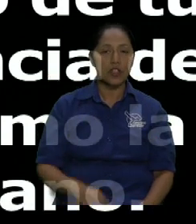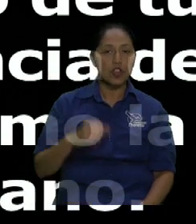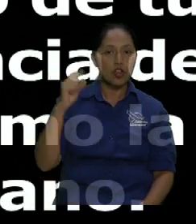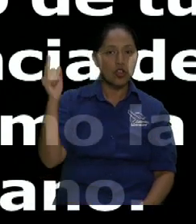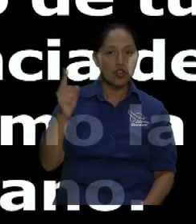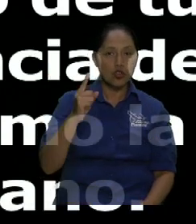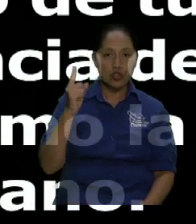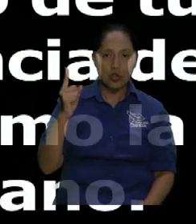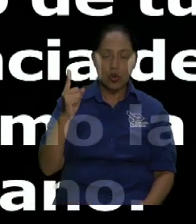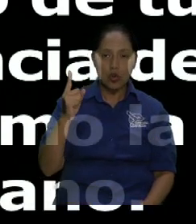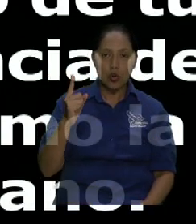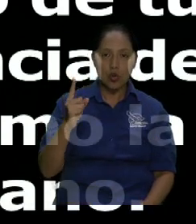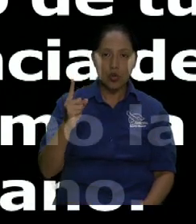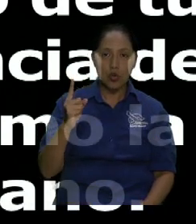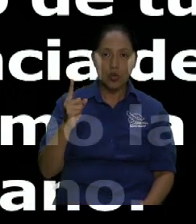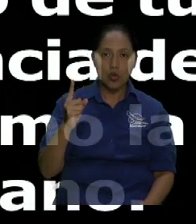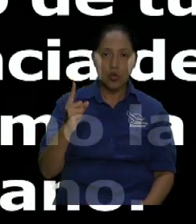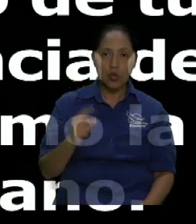solo leche